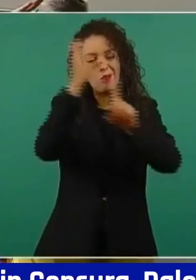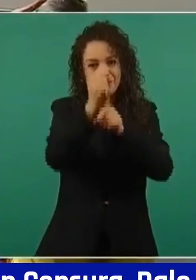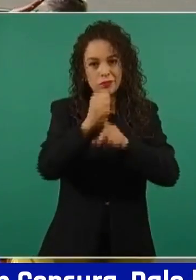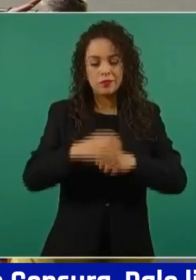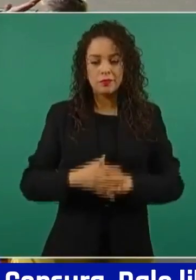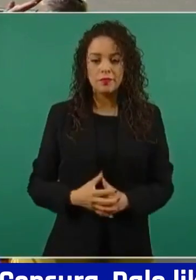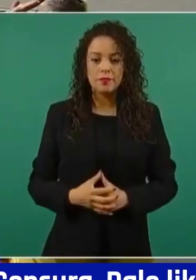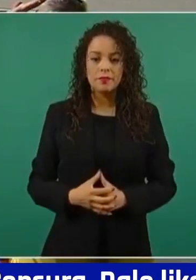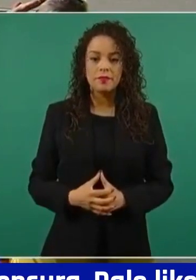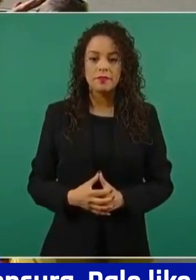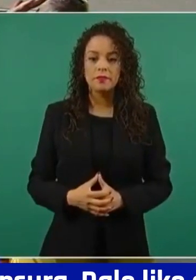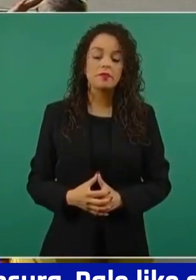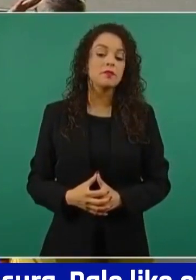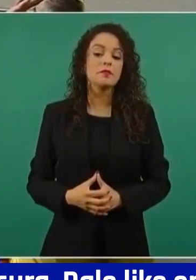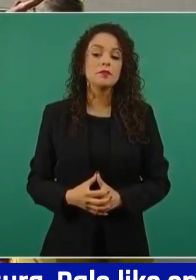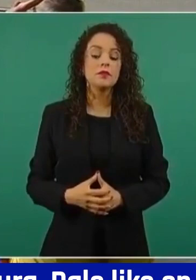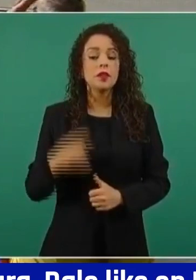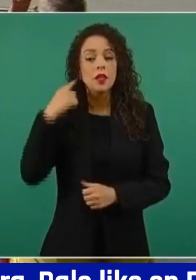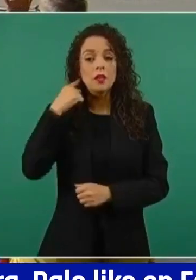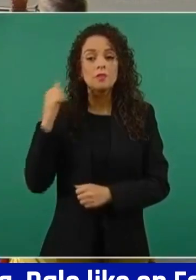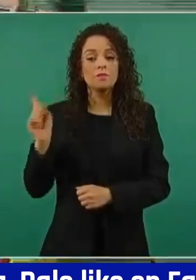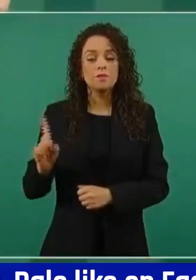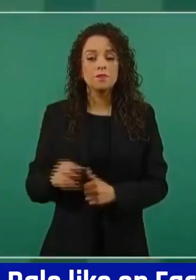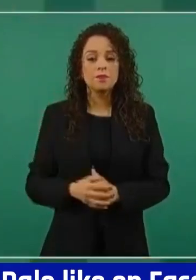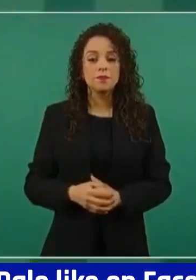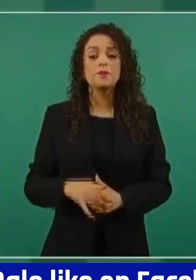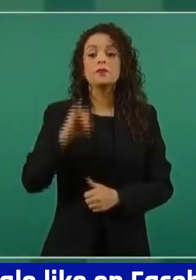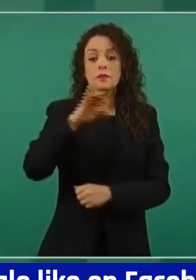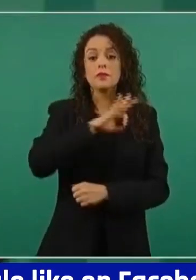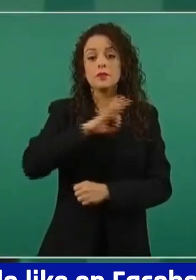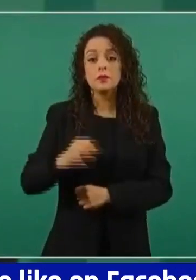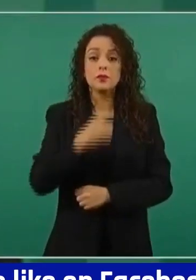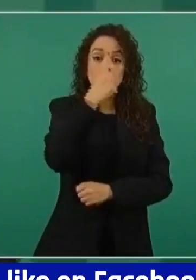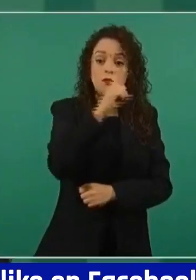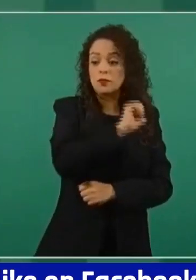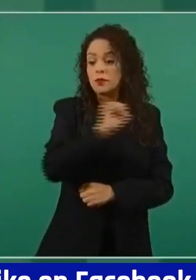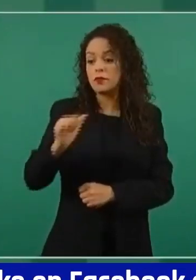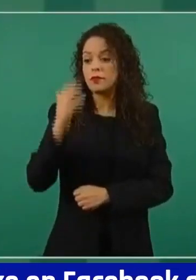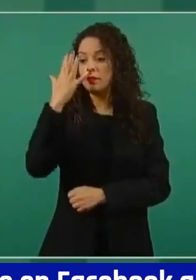Sí, nos dieron la posibilidad de renovar entre uno y cinco años, dependiendo cada caso.